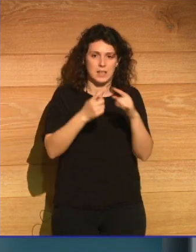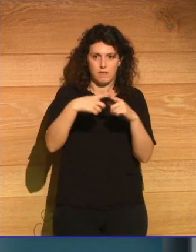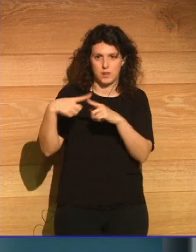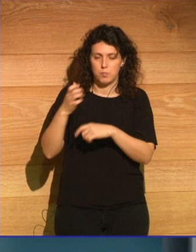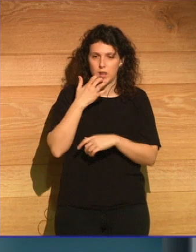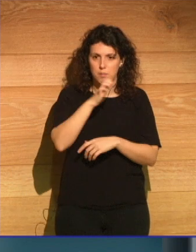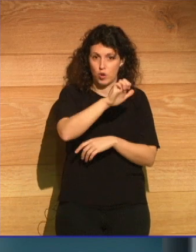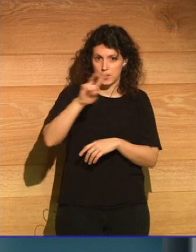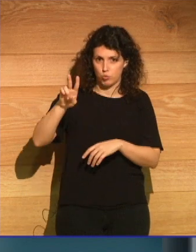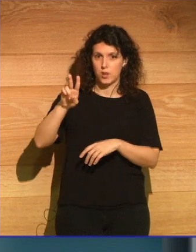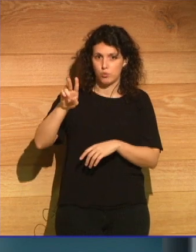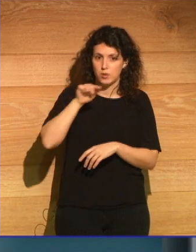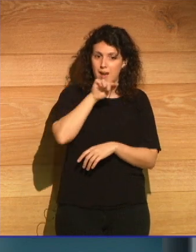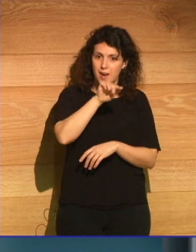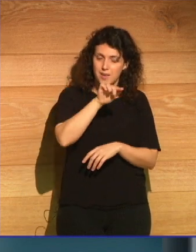en los Estados Unidos